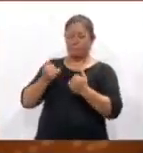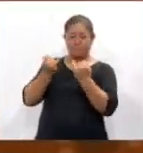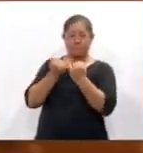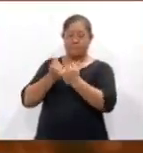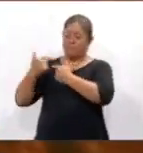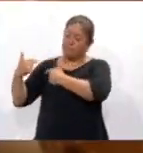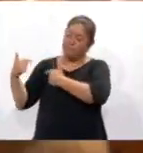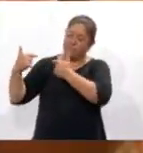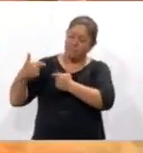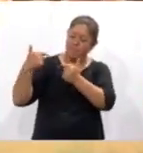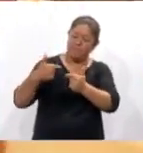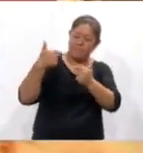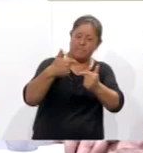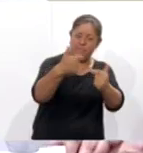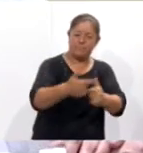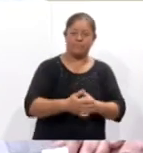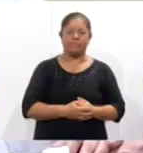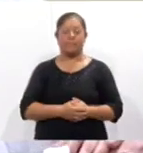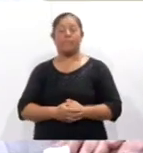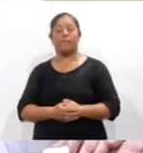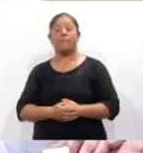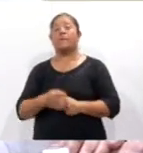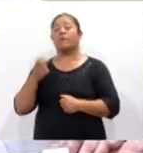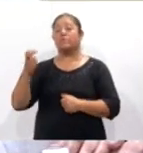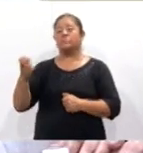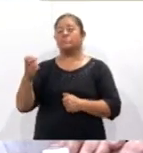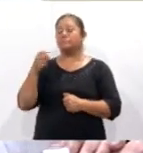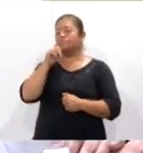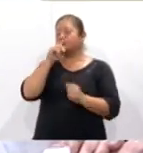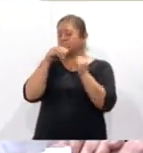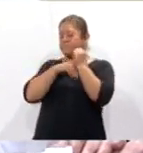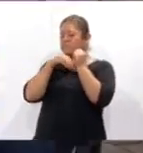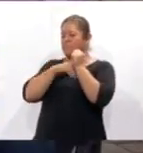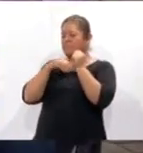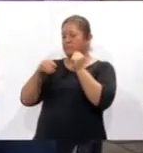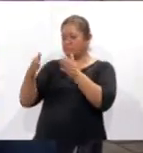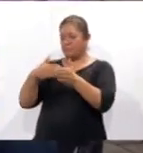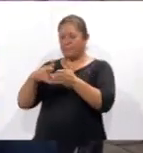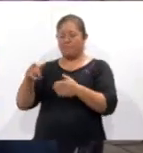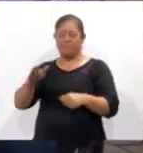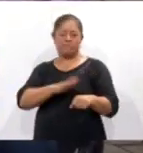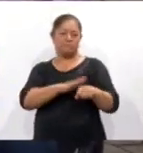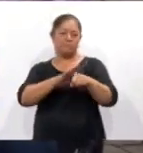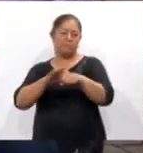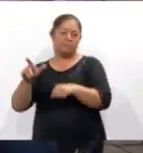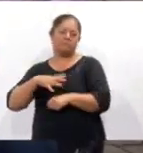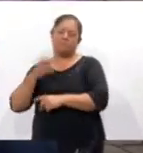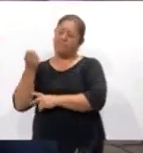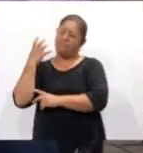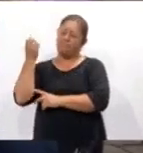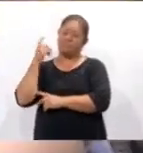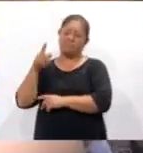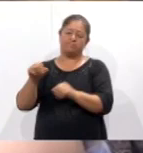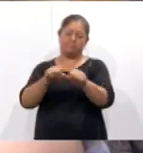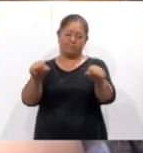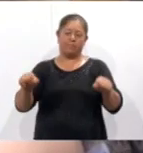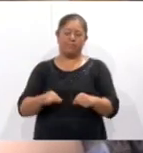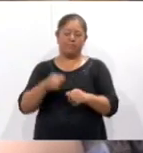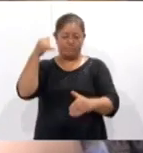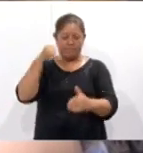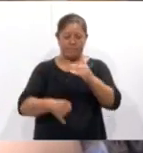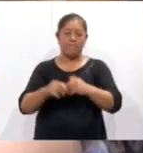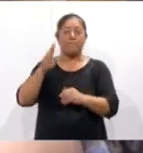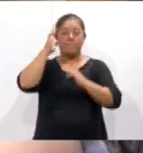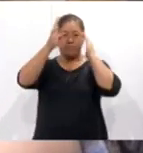generación en generación. Sobre estos secretos de la cocina y más, versó la conferencia que impartió en la Sala de Profundis del Museo